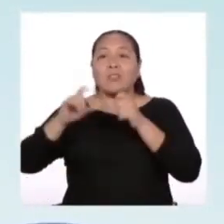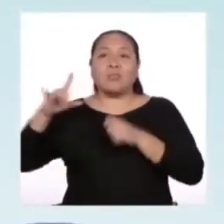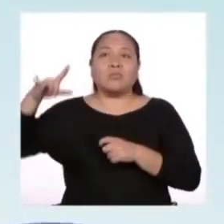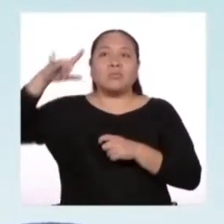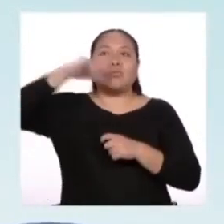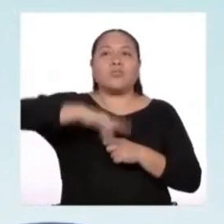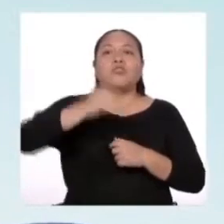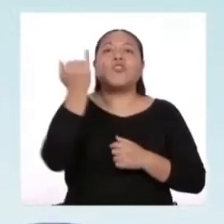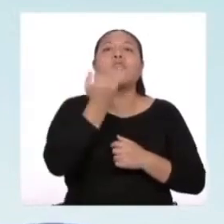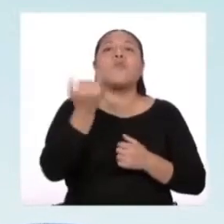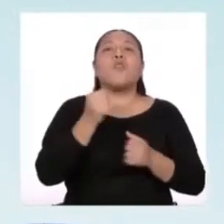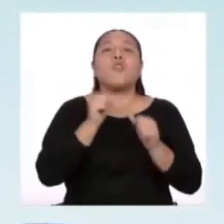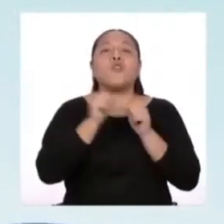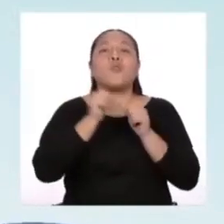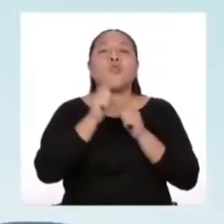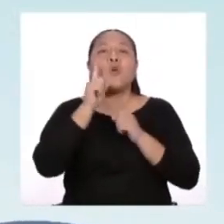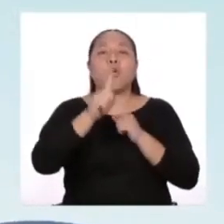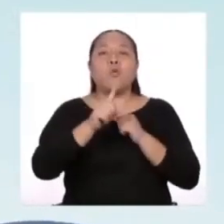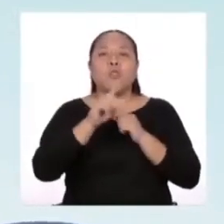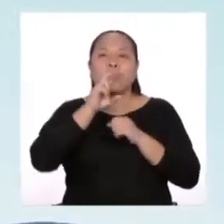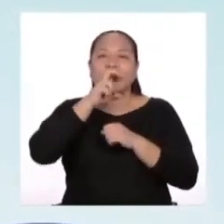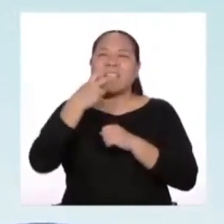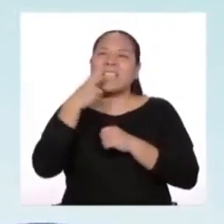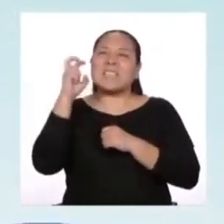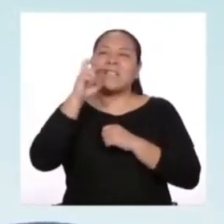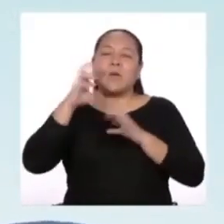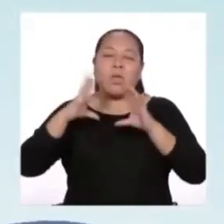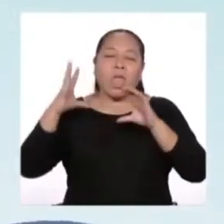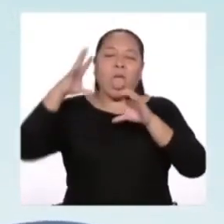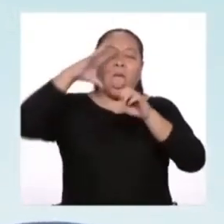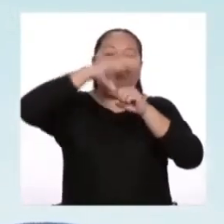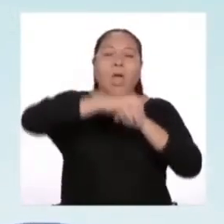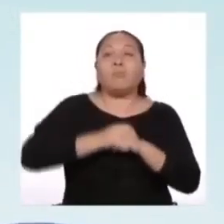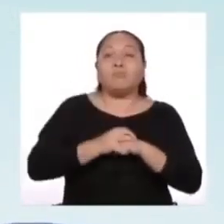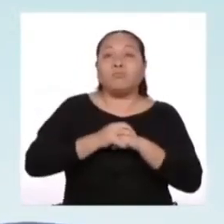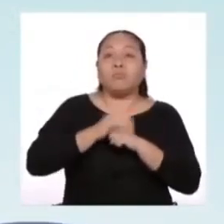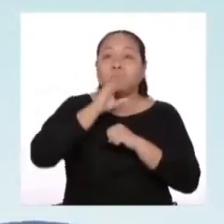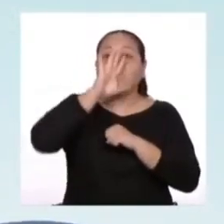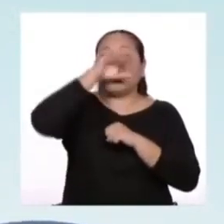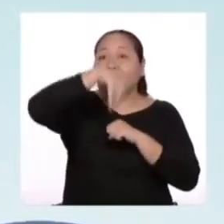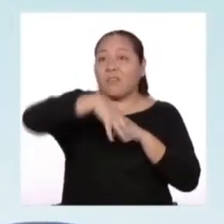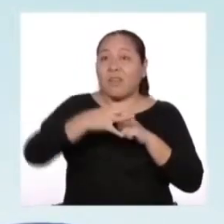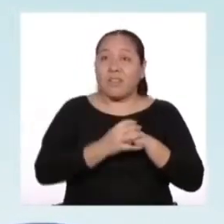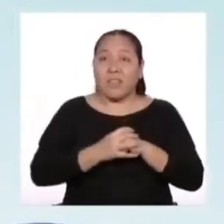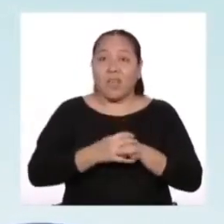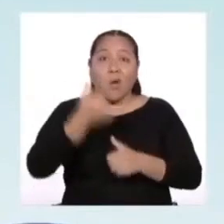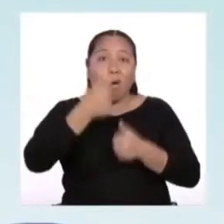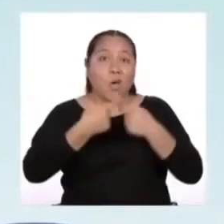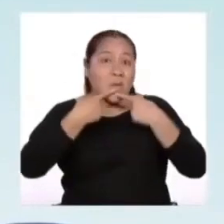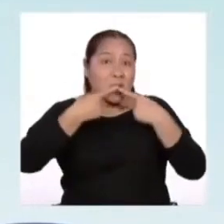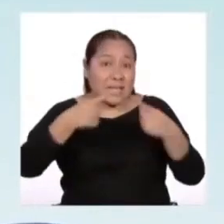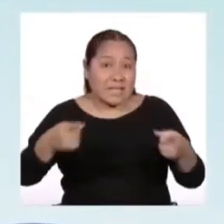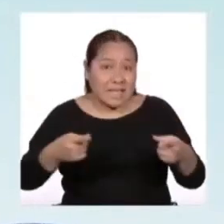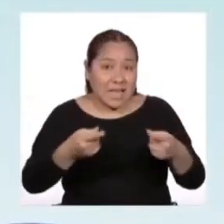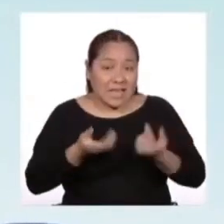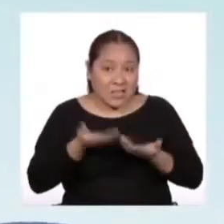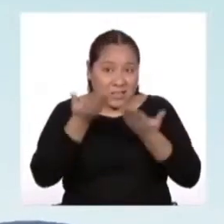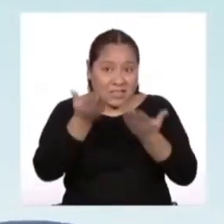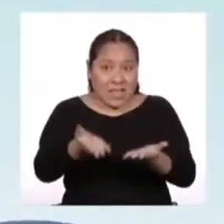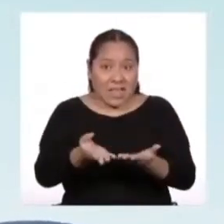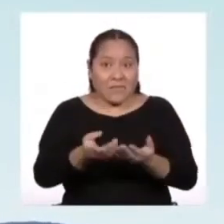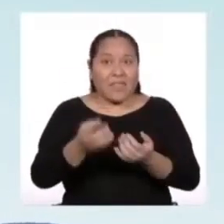dibujo número uno de la serpiente boa que digiere a un elefante? ¿Y qué mensaje nos da de la